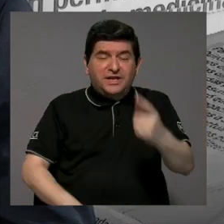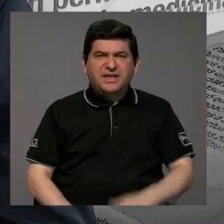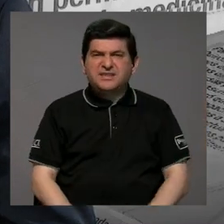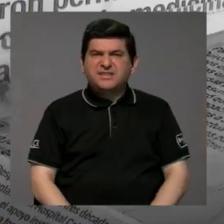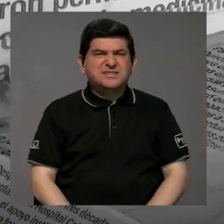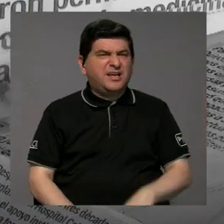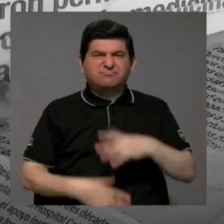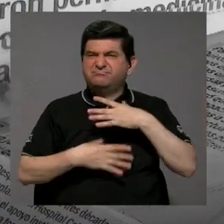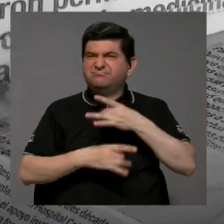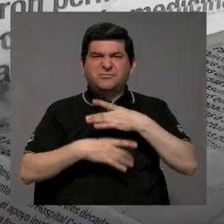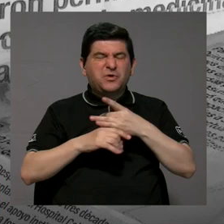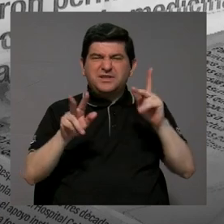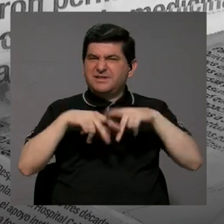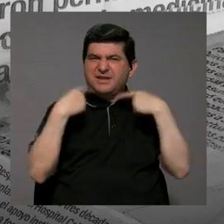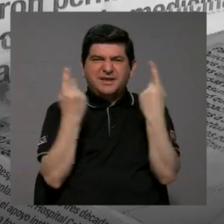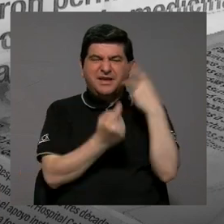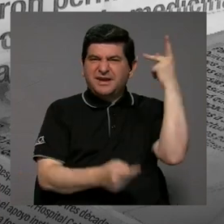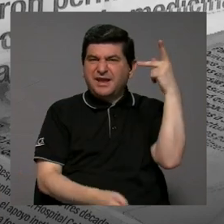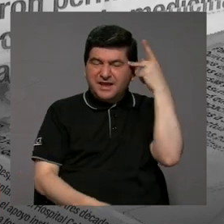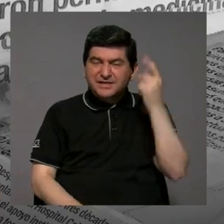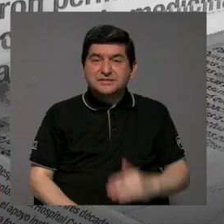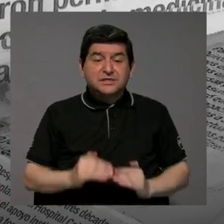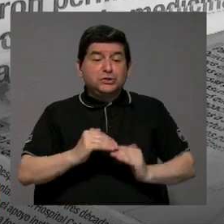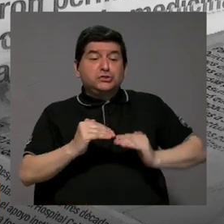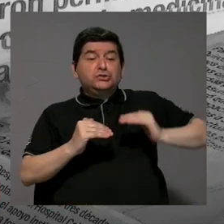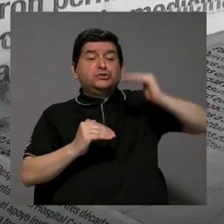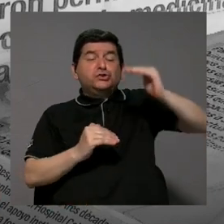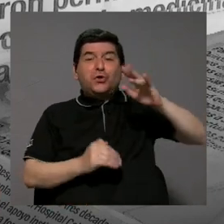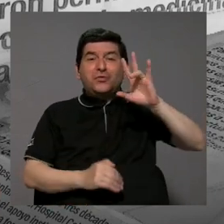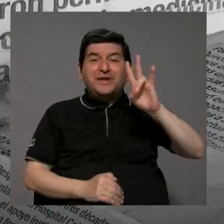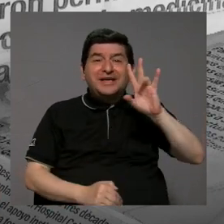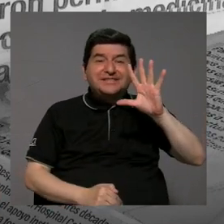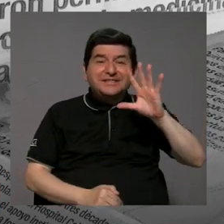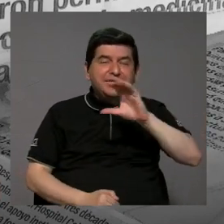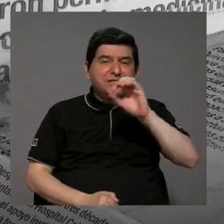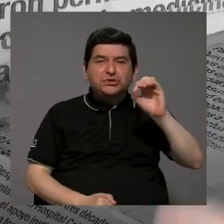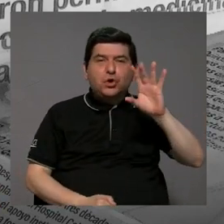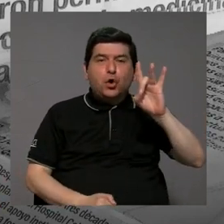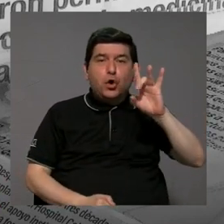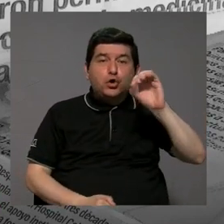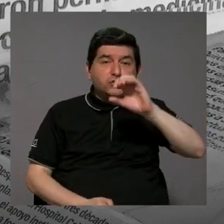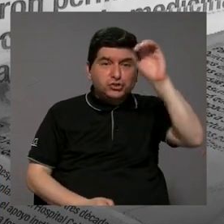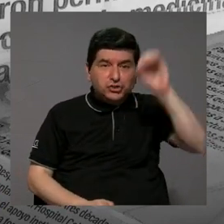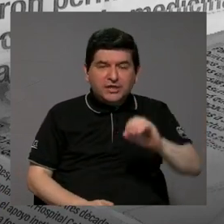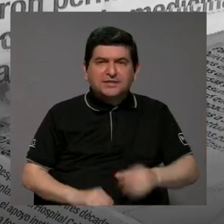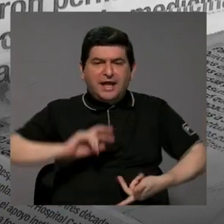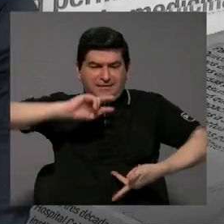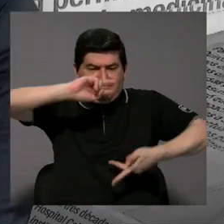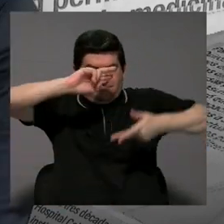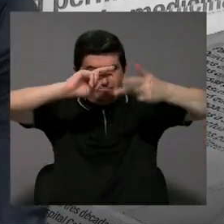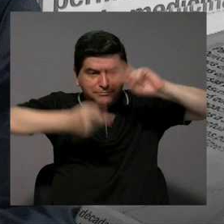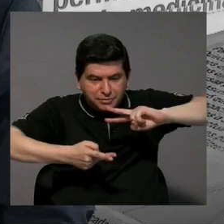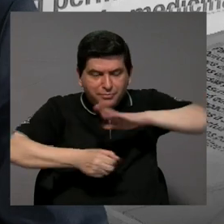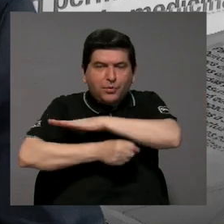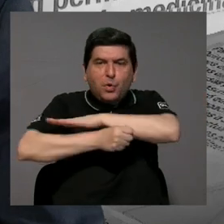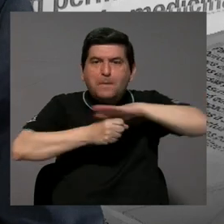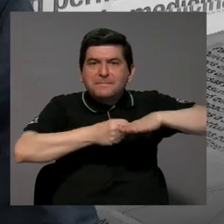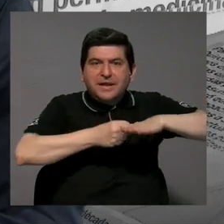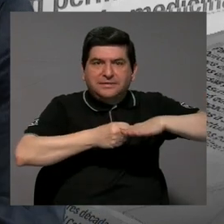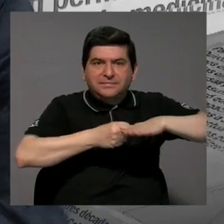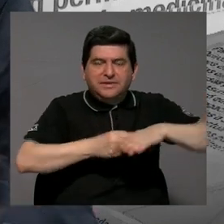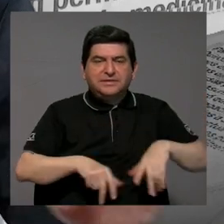no simpatiza con ningún partido político excede el 75, 80%. Entonces, vean que se invirtió por completo.